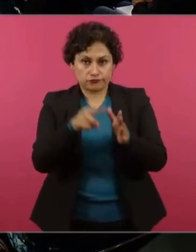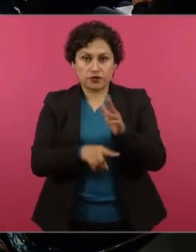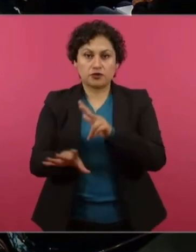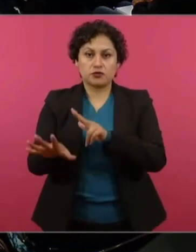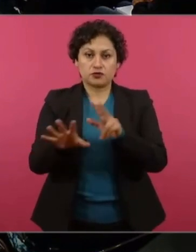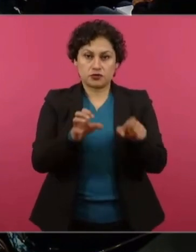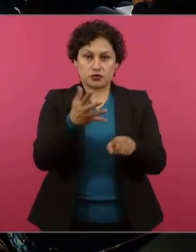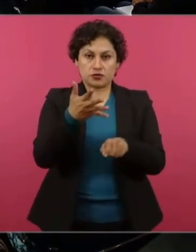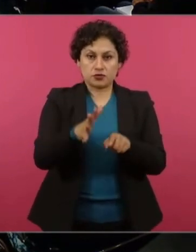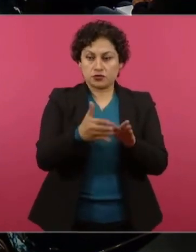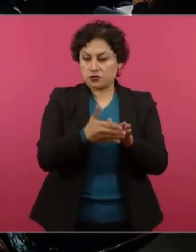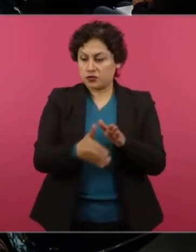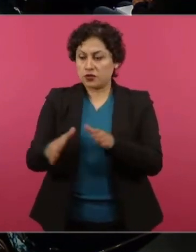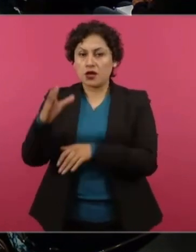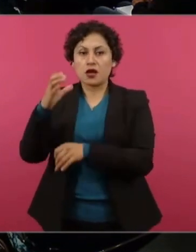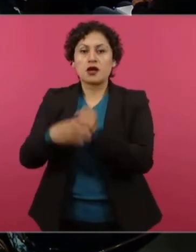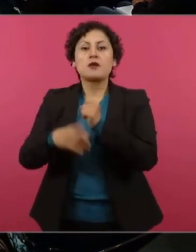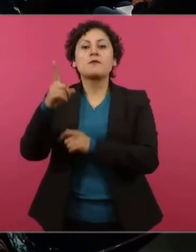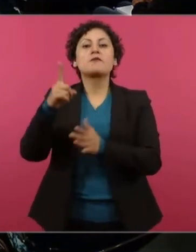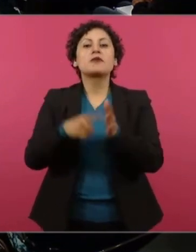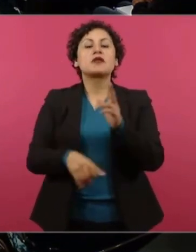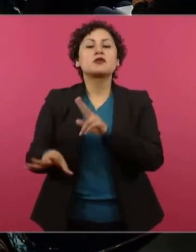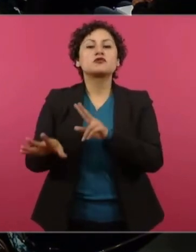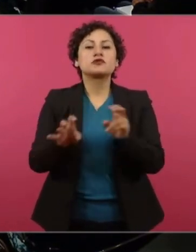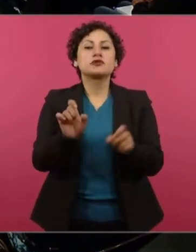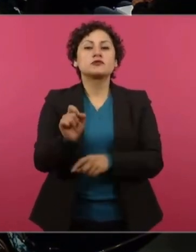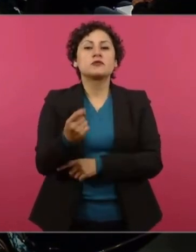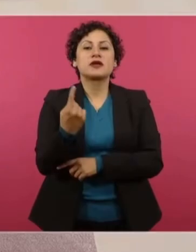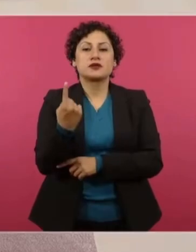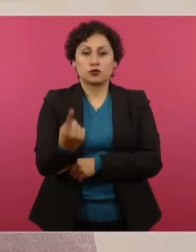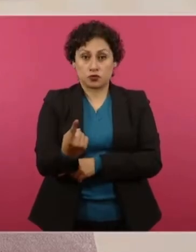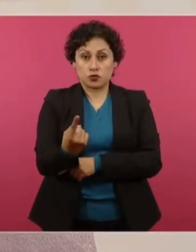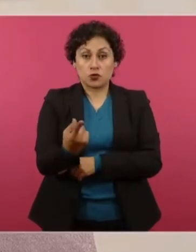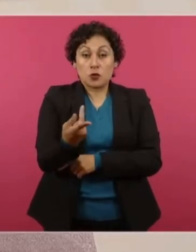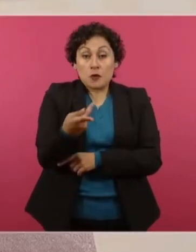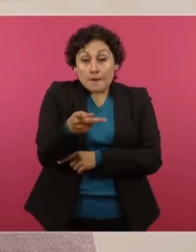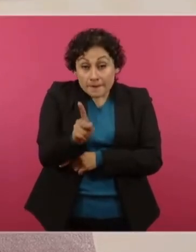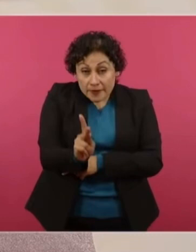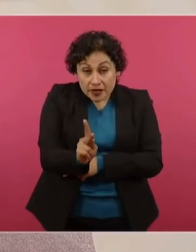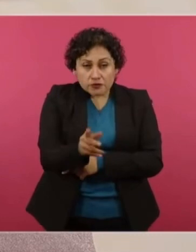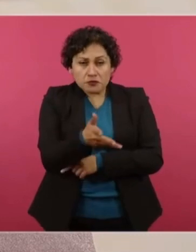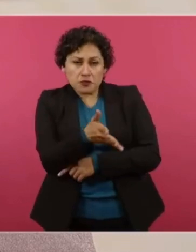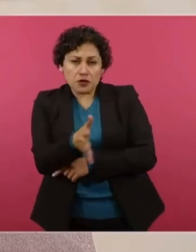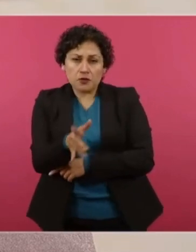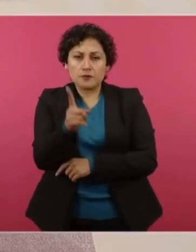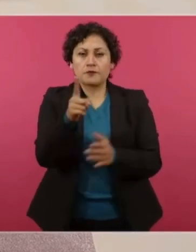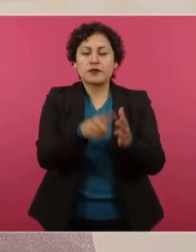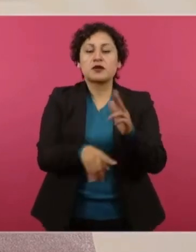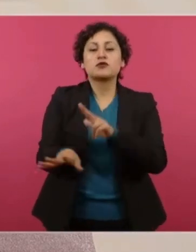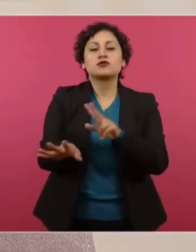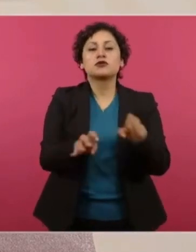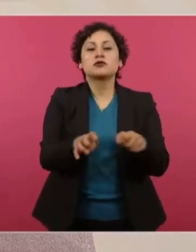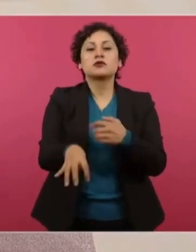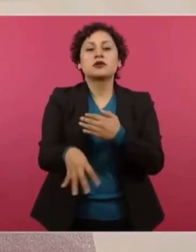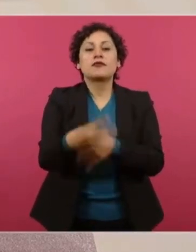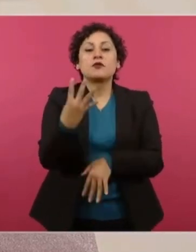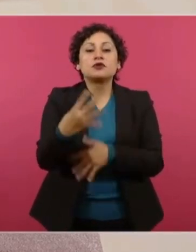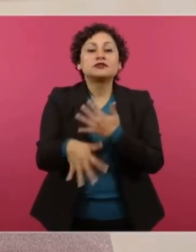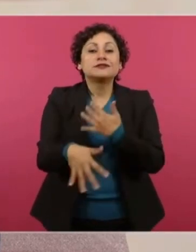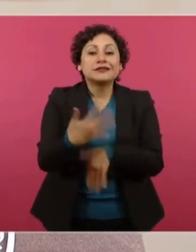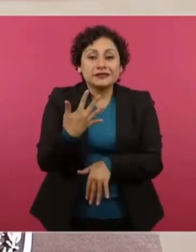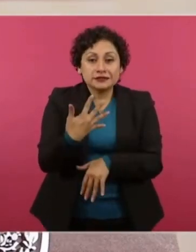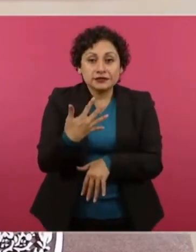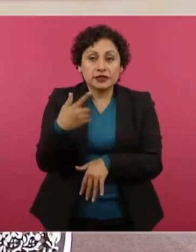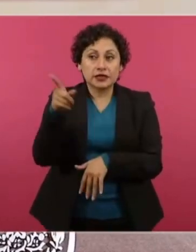consuma en 1821, pero en 1814, 1815, escribe